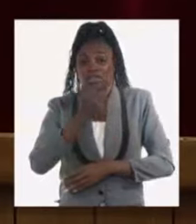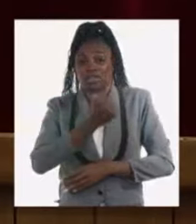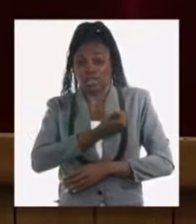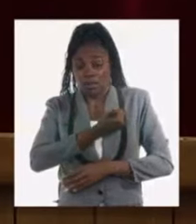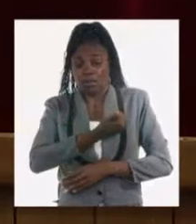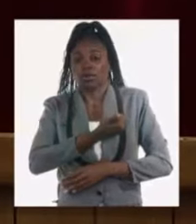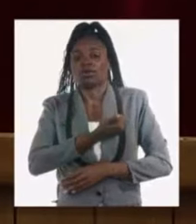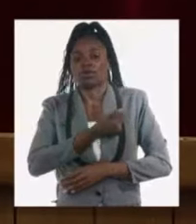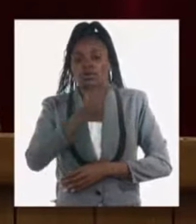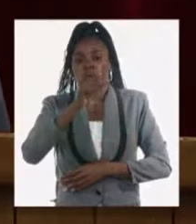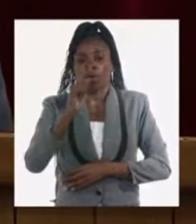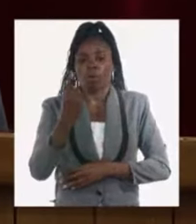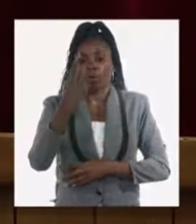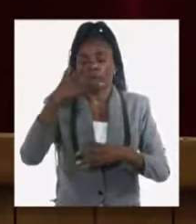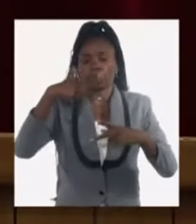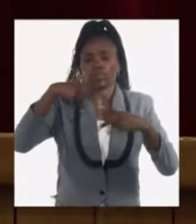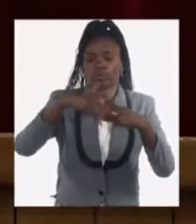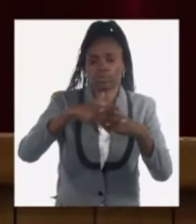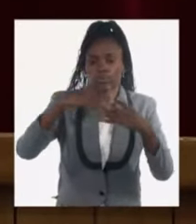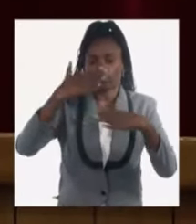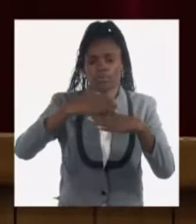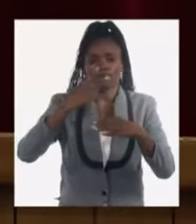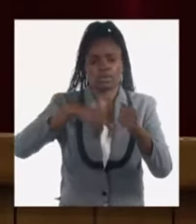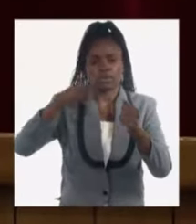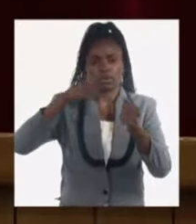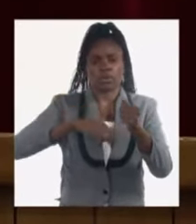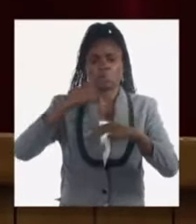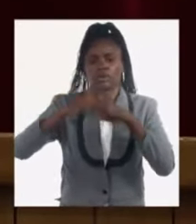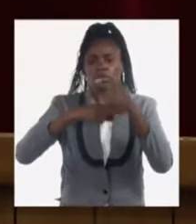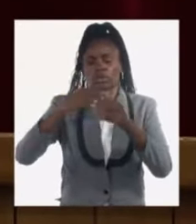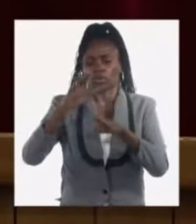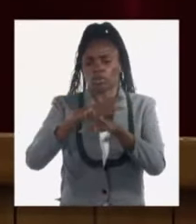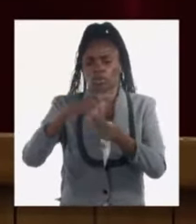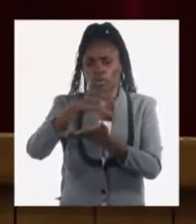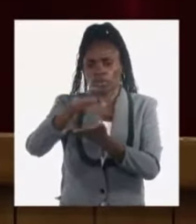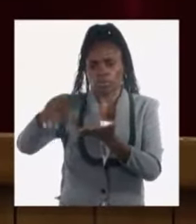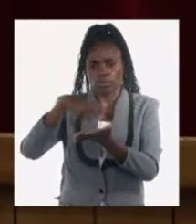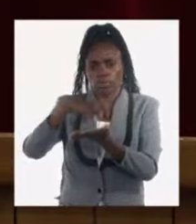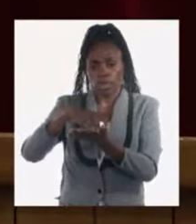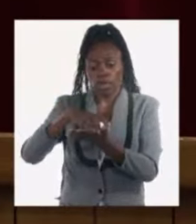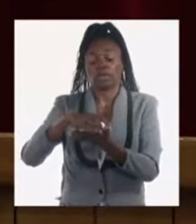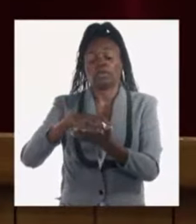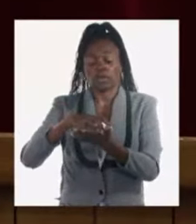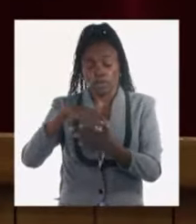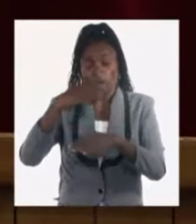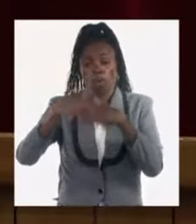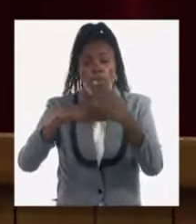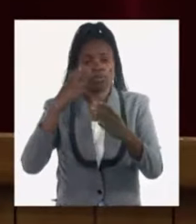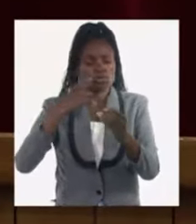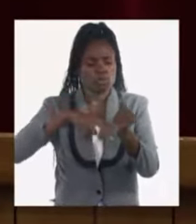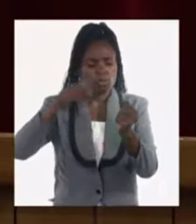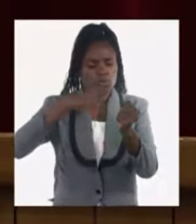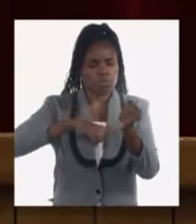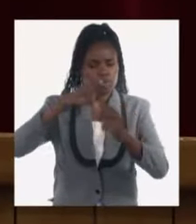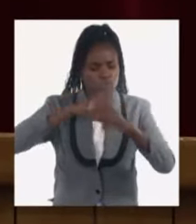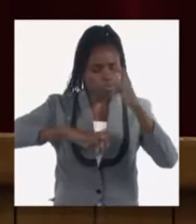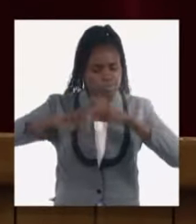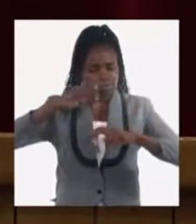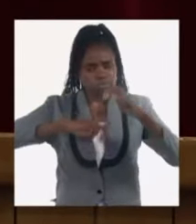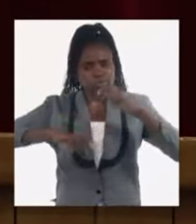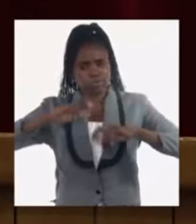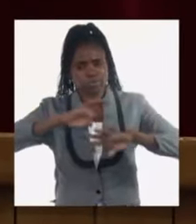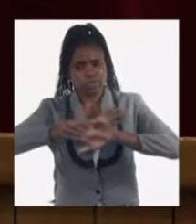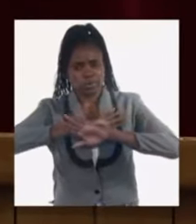primer corte de la evaluación que se ha estado haciendo con los territorios pero es un fenómeno que estamos revisando en algunos casos ya hemos